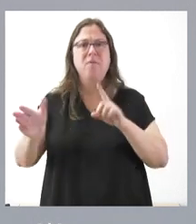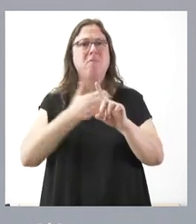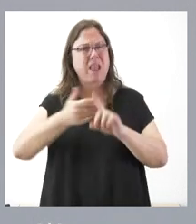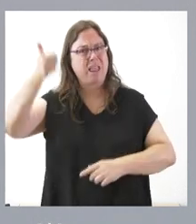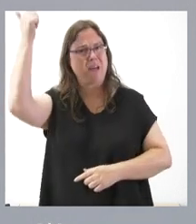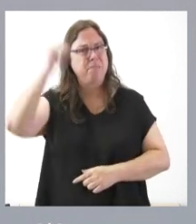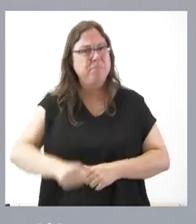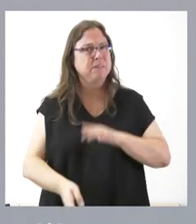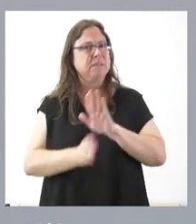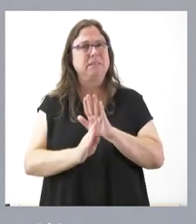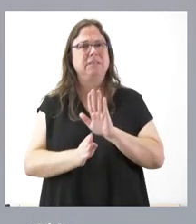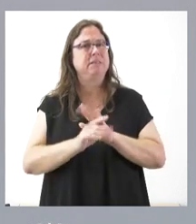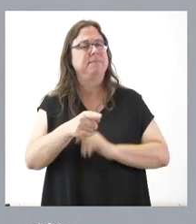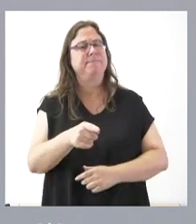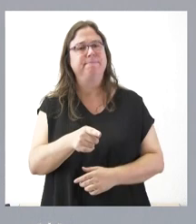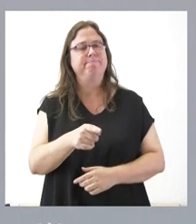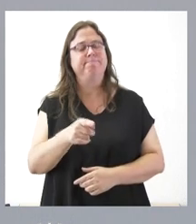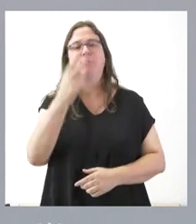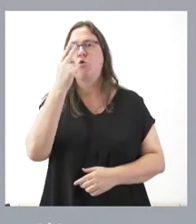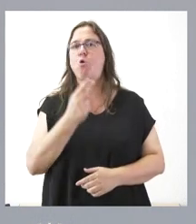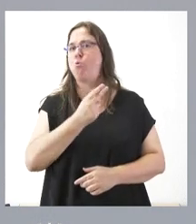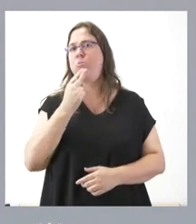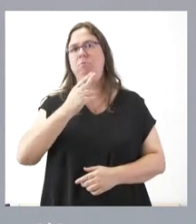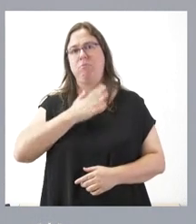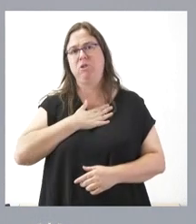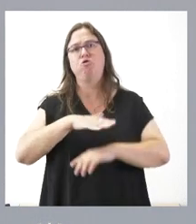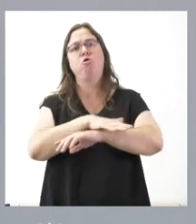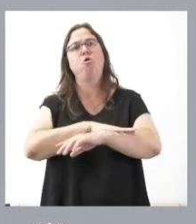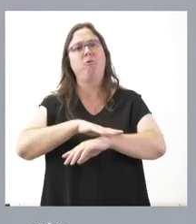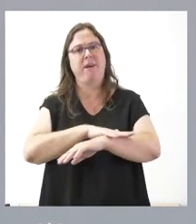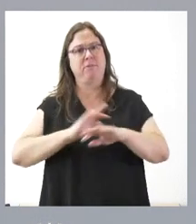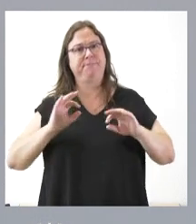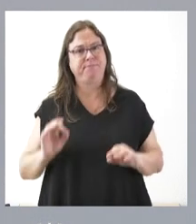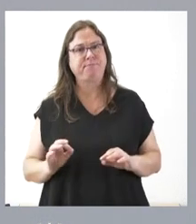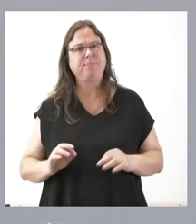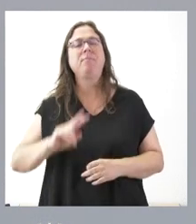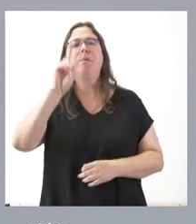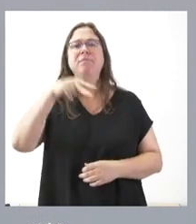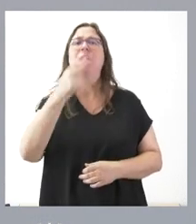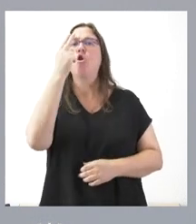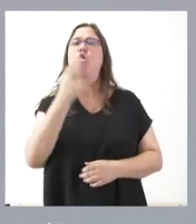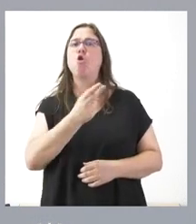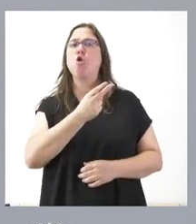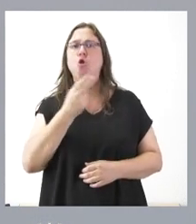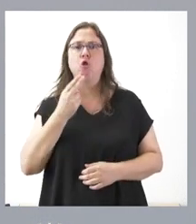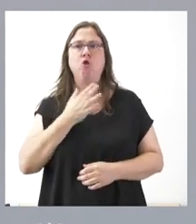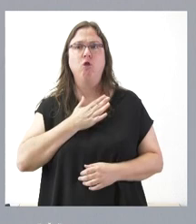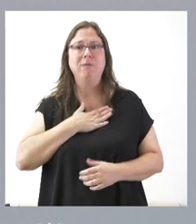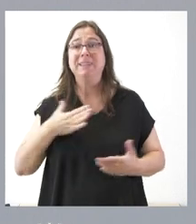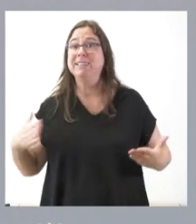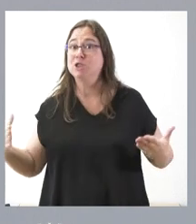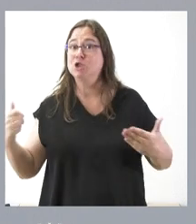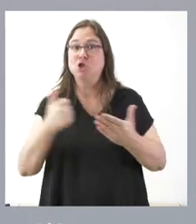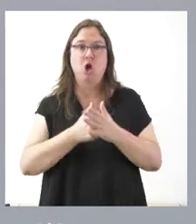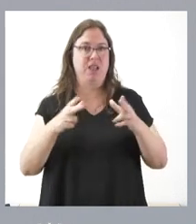es un compromiso de este Gobierno, es un compromiso de toda la